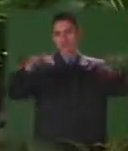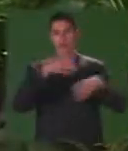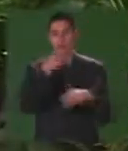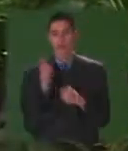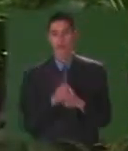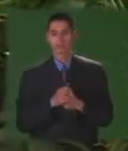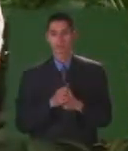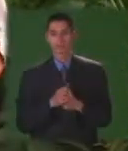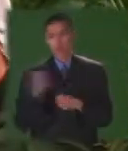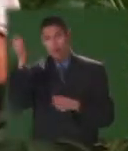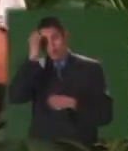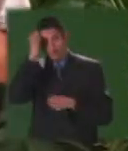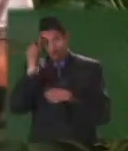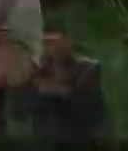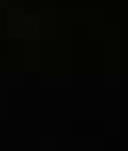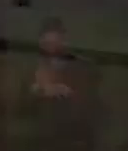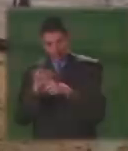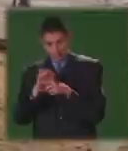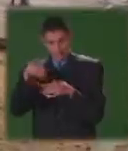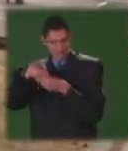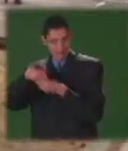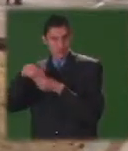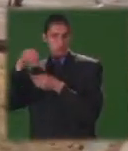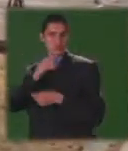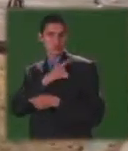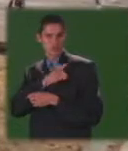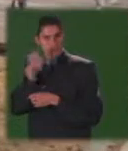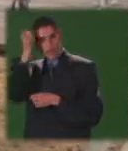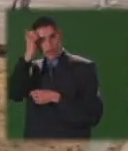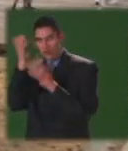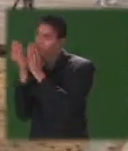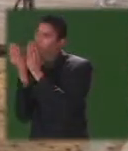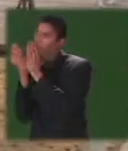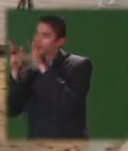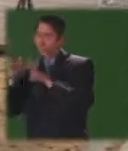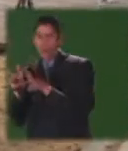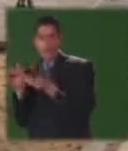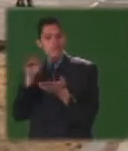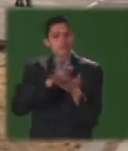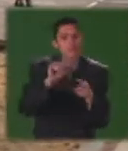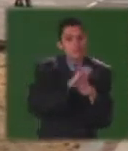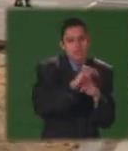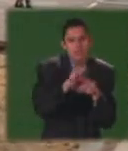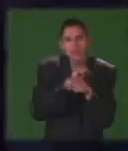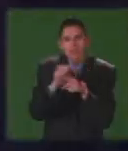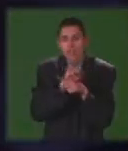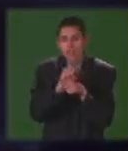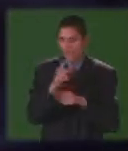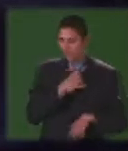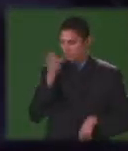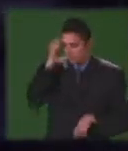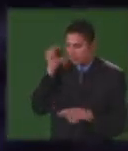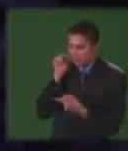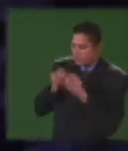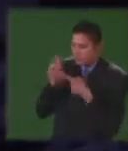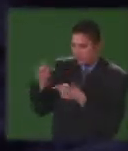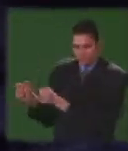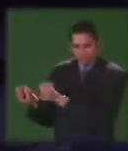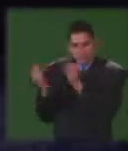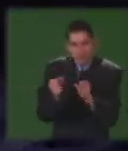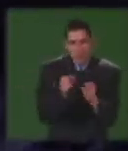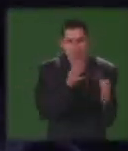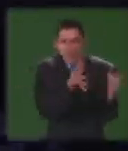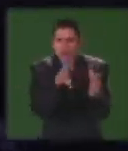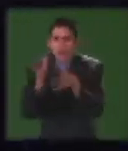pero hoy en día tenemos la posibilidad de extendernos. Las prácticas de los docentes en formación que acuden a estas comunidades pretenden que los mismos